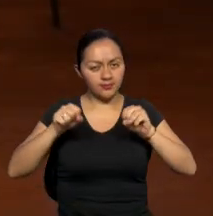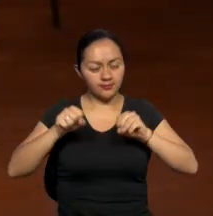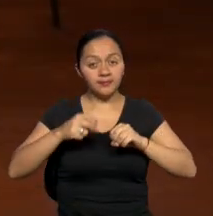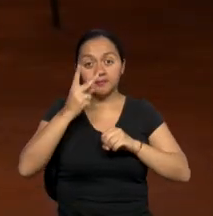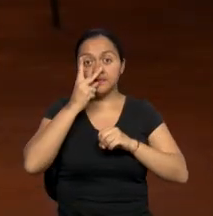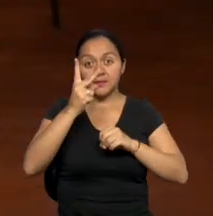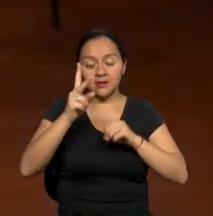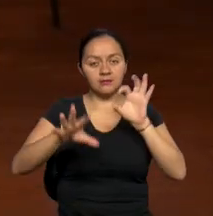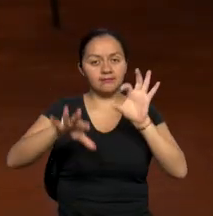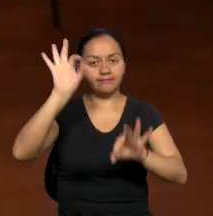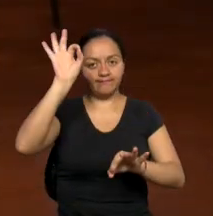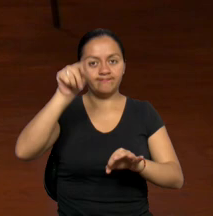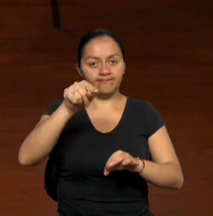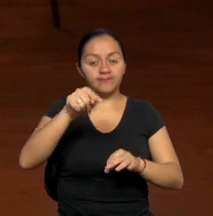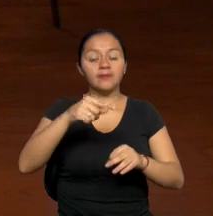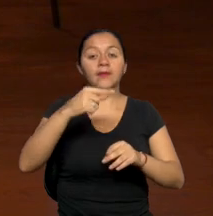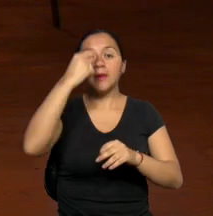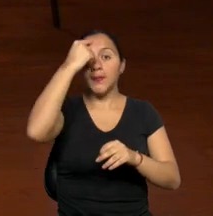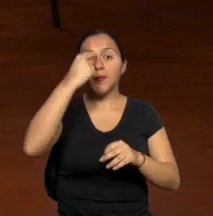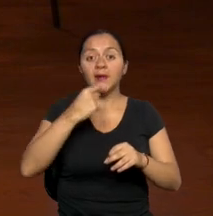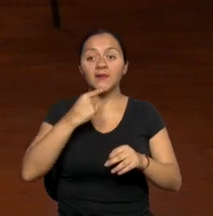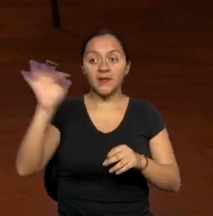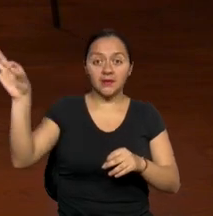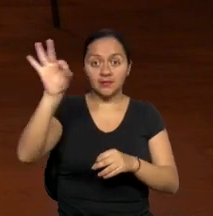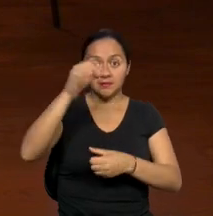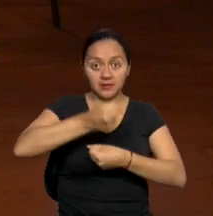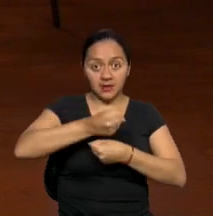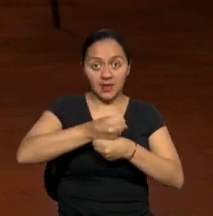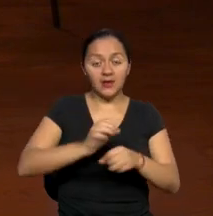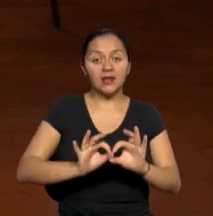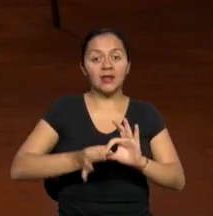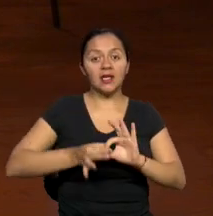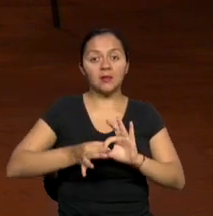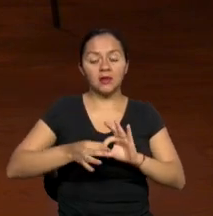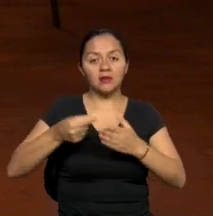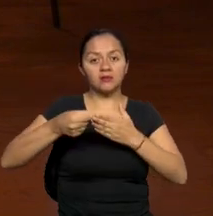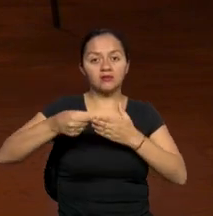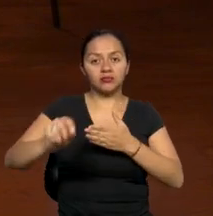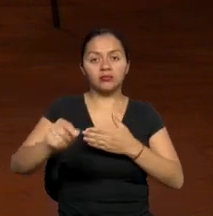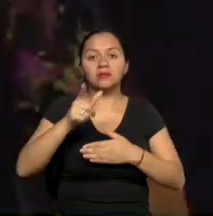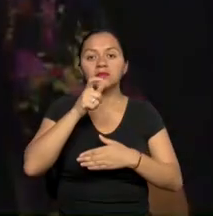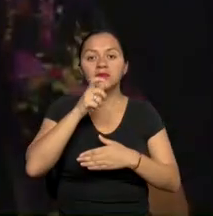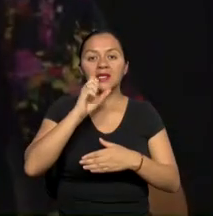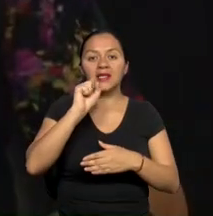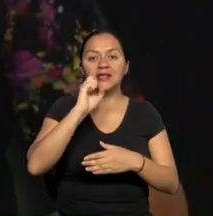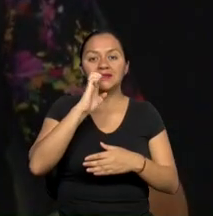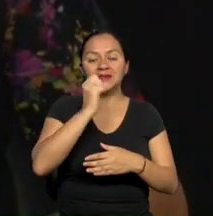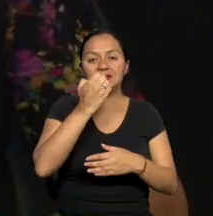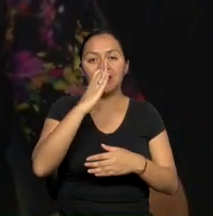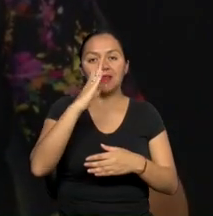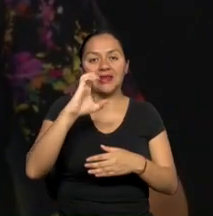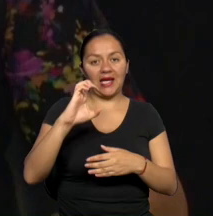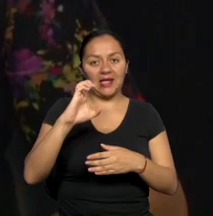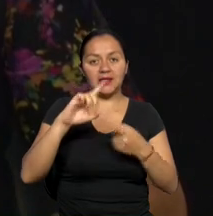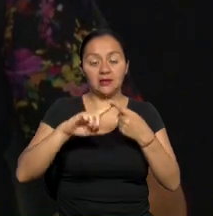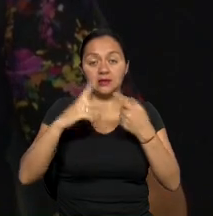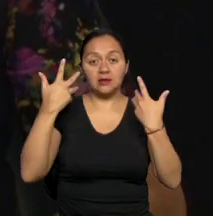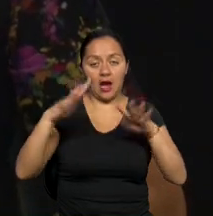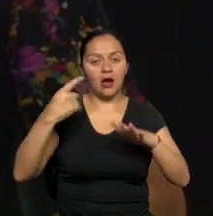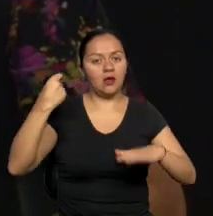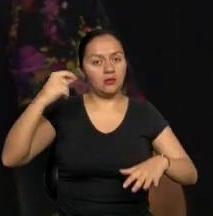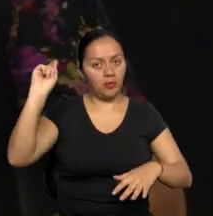debo señalar que el perfil de intérprete de lengua de señas fue calificado por la CETEC y ha sido el CECAP, la